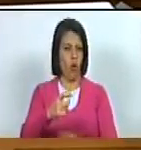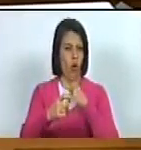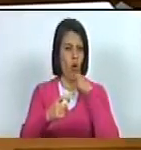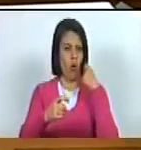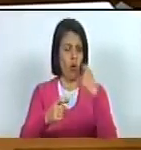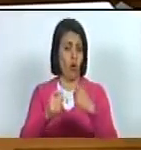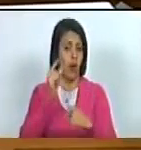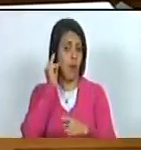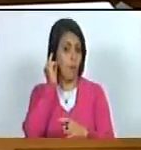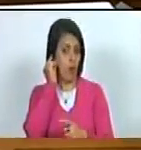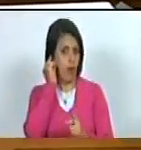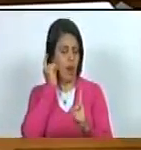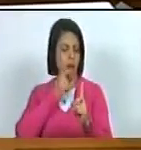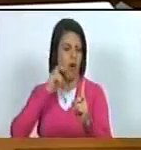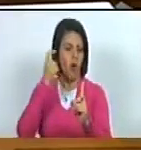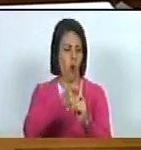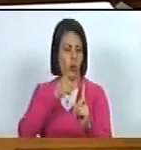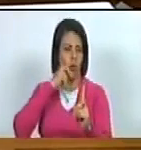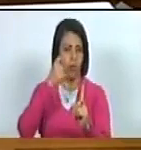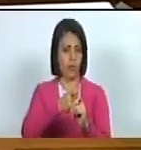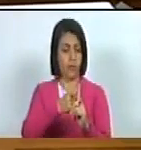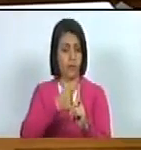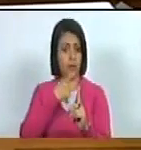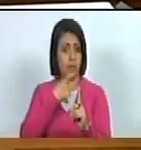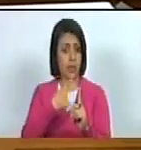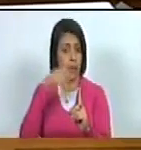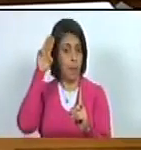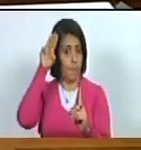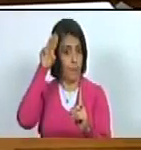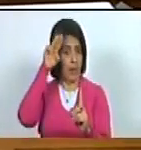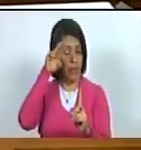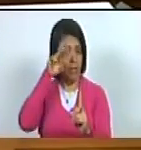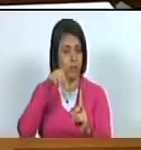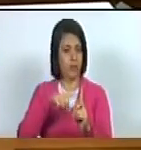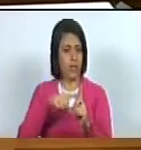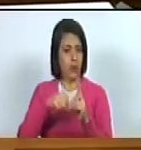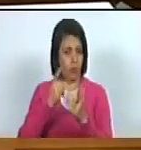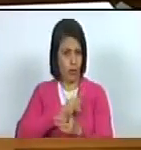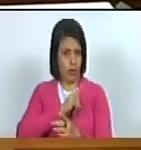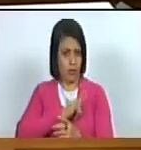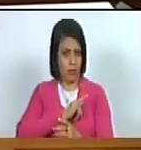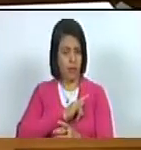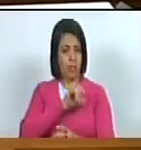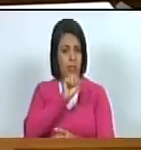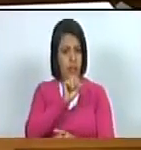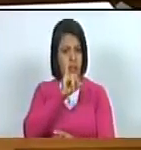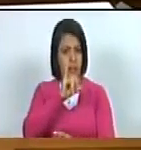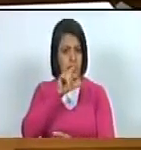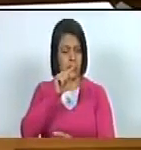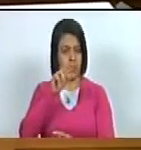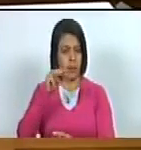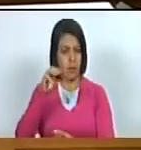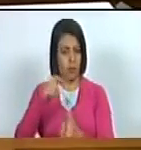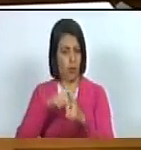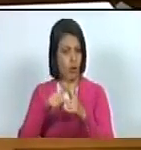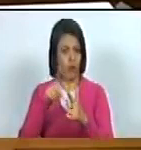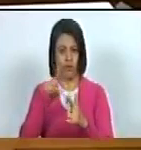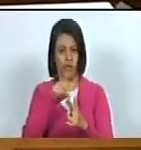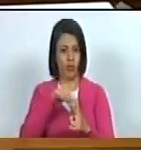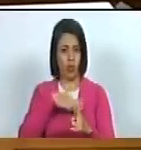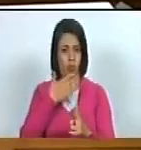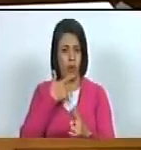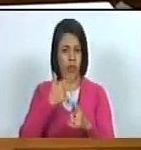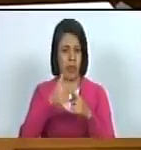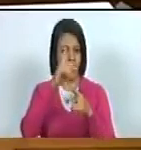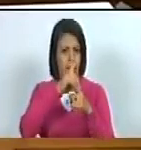femenino como decía mi maestro de psiquiatría Sigmund Freud registren no se no aguanta una rastradita